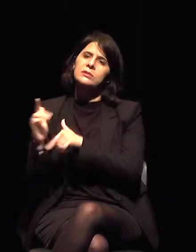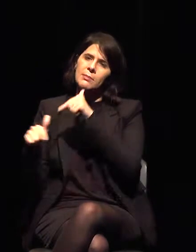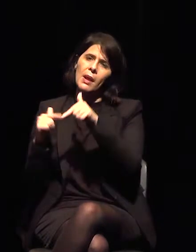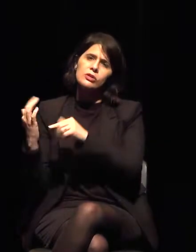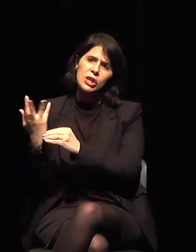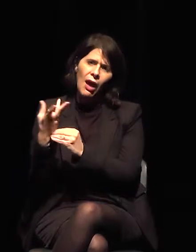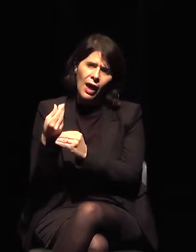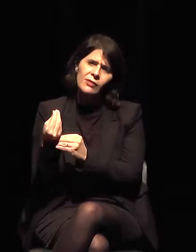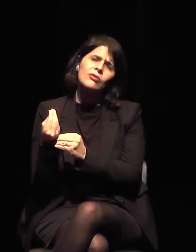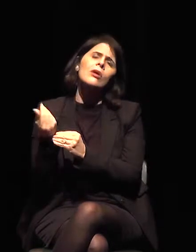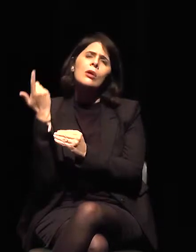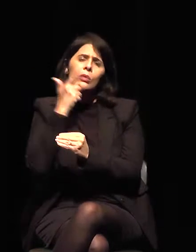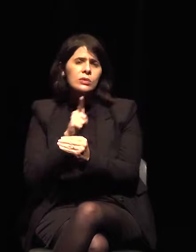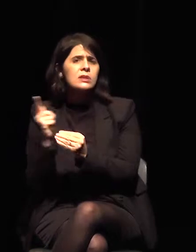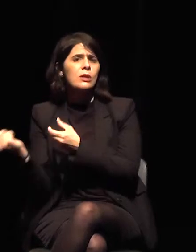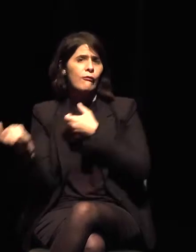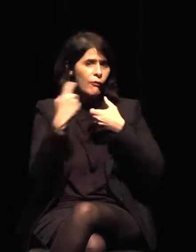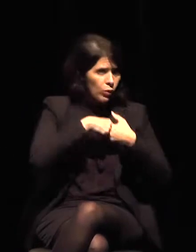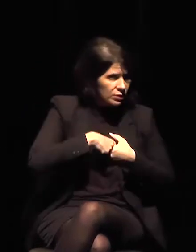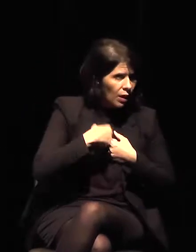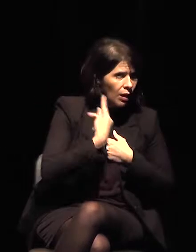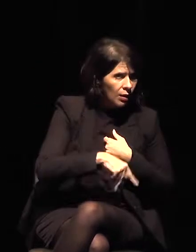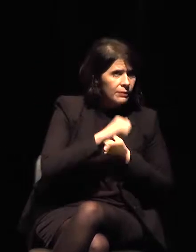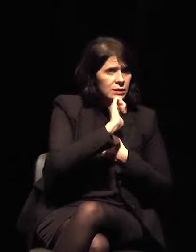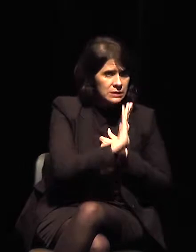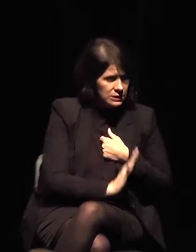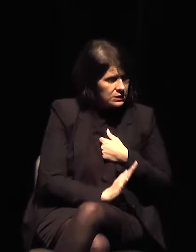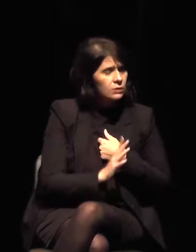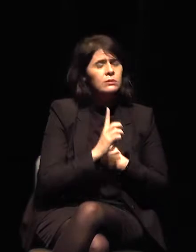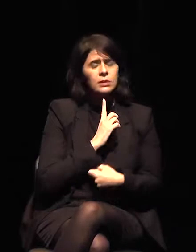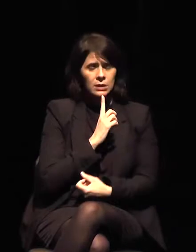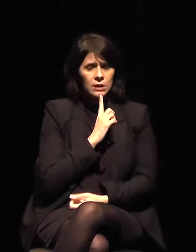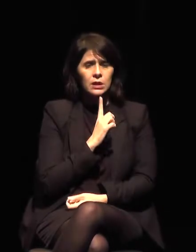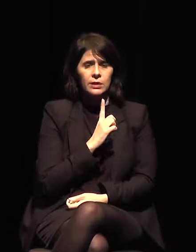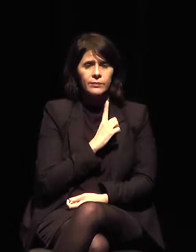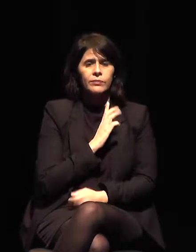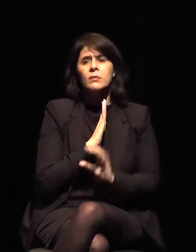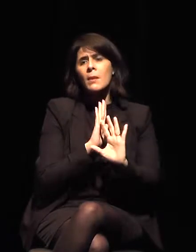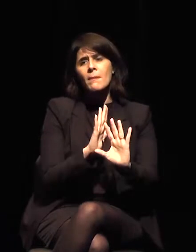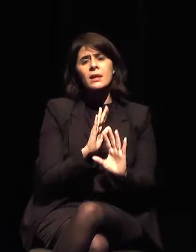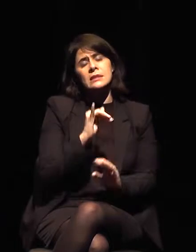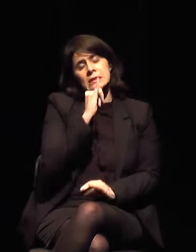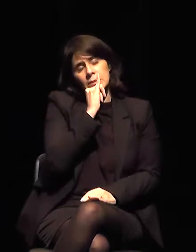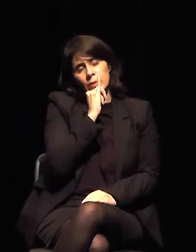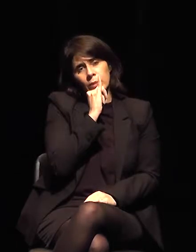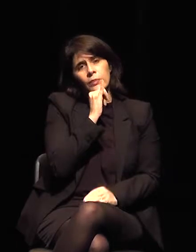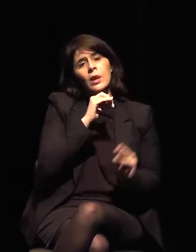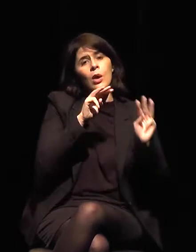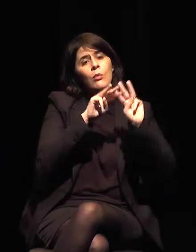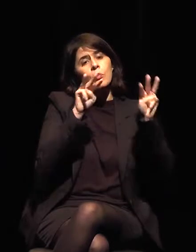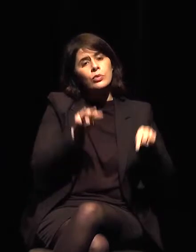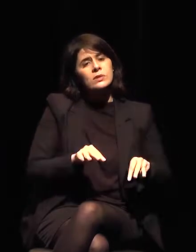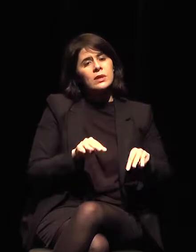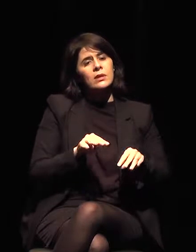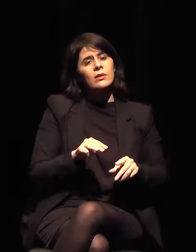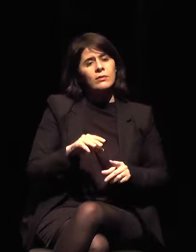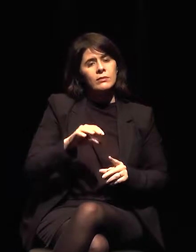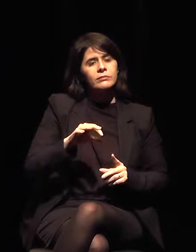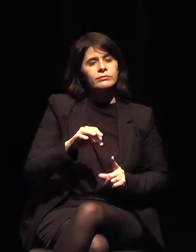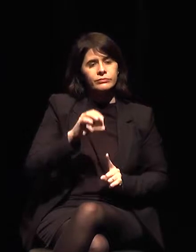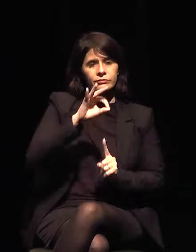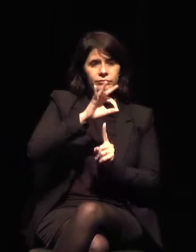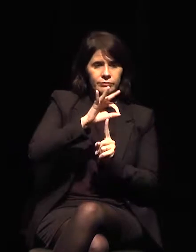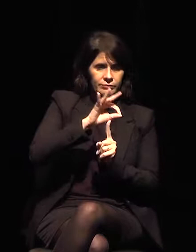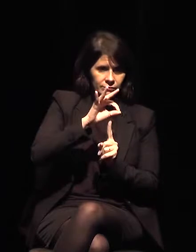sé si se dan cuenta. Oscar Niemeyer, lo llaman el Museo de la Lava Chato. Cuando